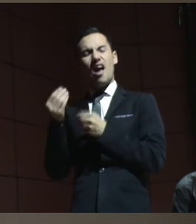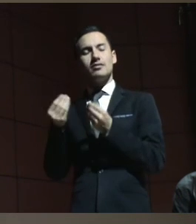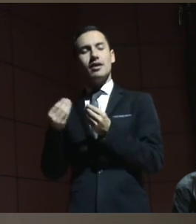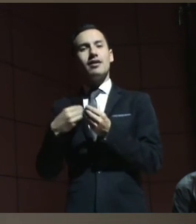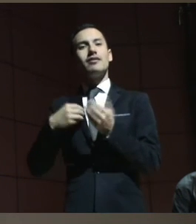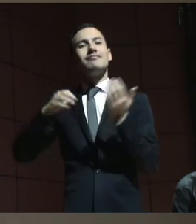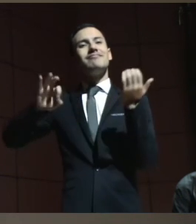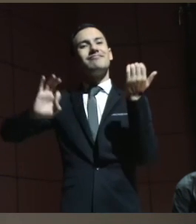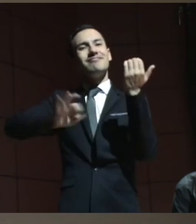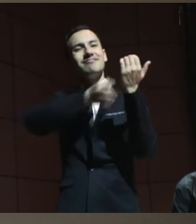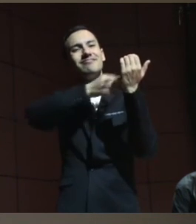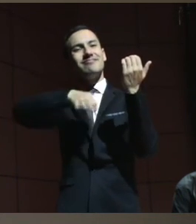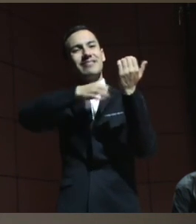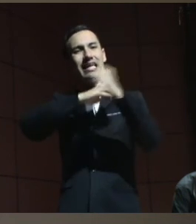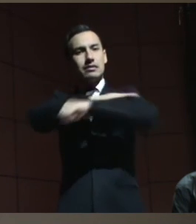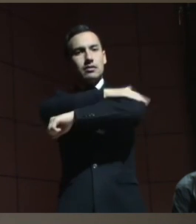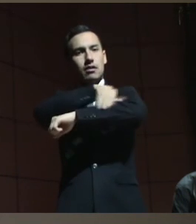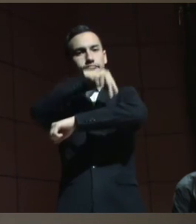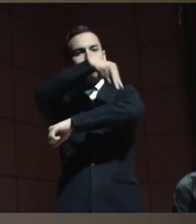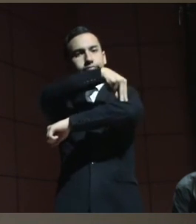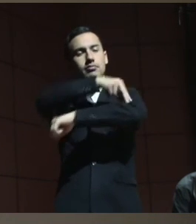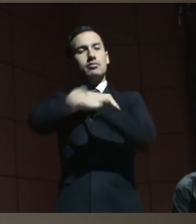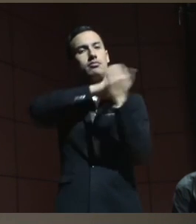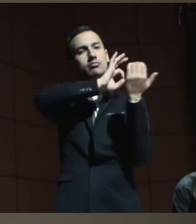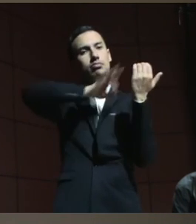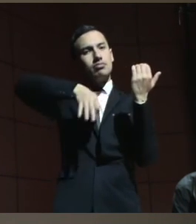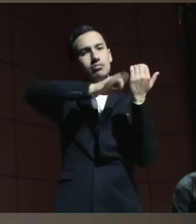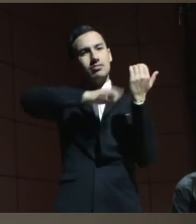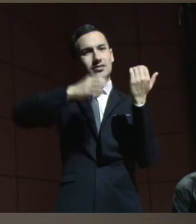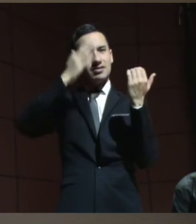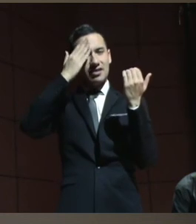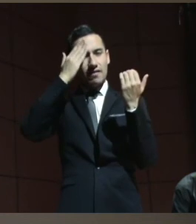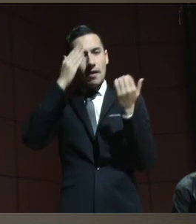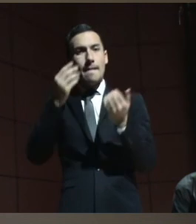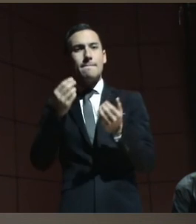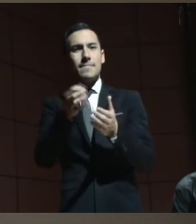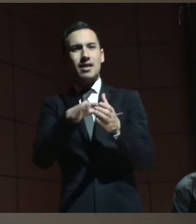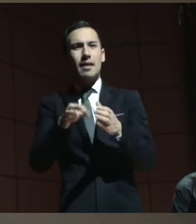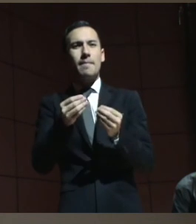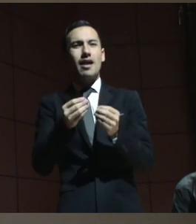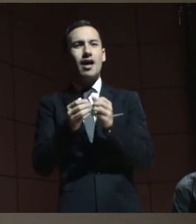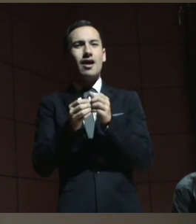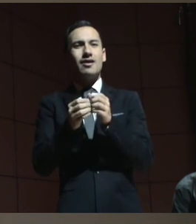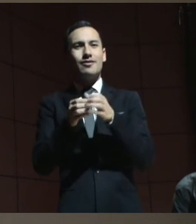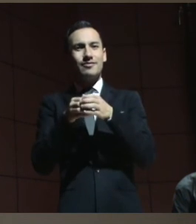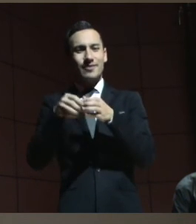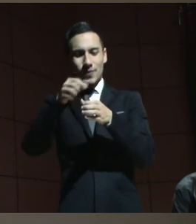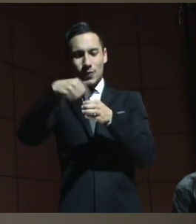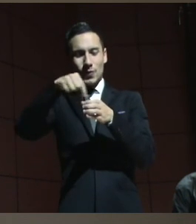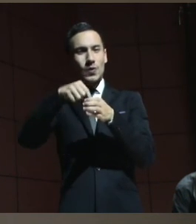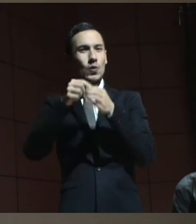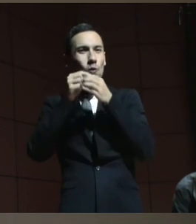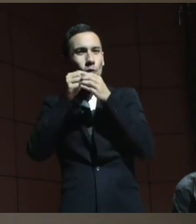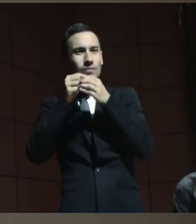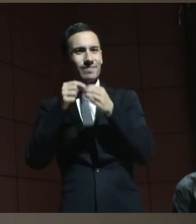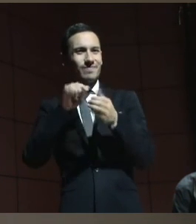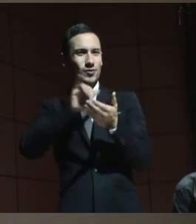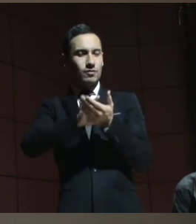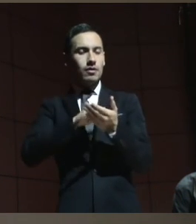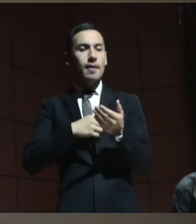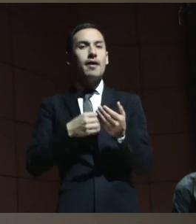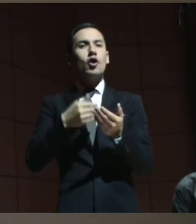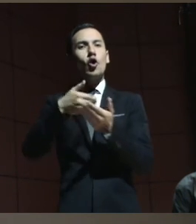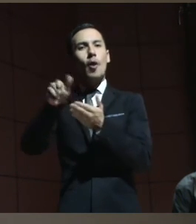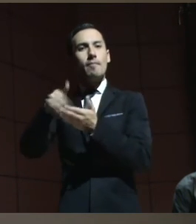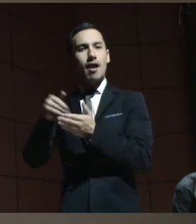esquina para juntar monedas porque allá tomamos mate ustedes saben y entonces para comprar la yerba para sus compañeros